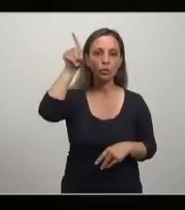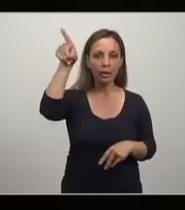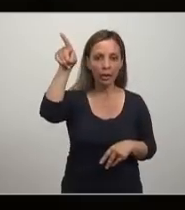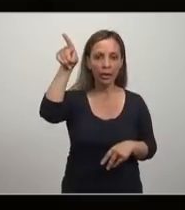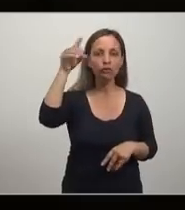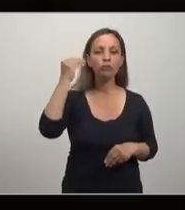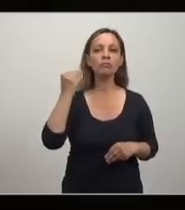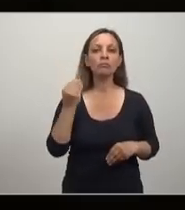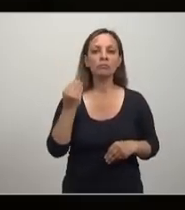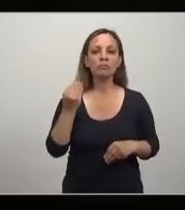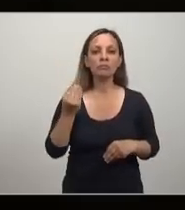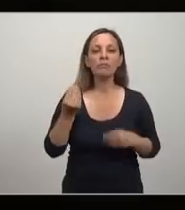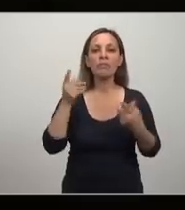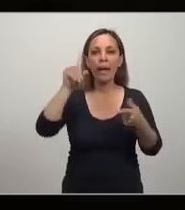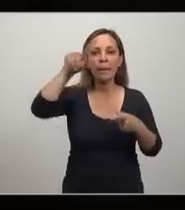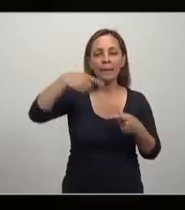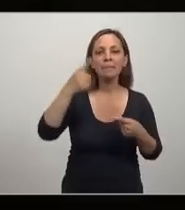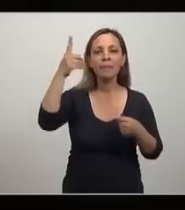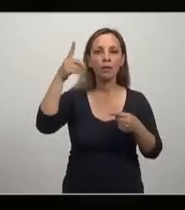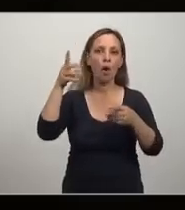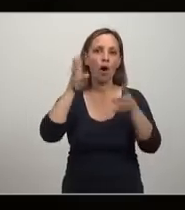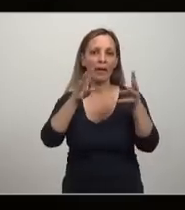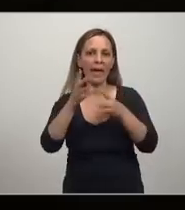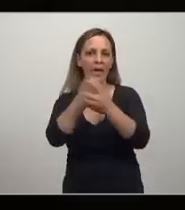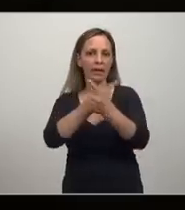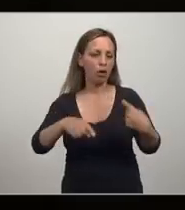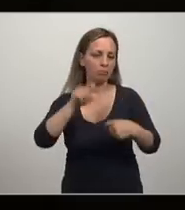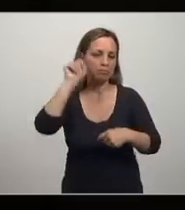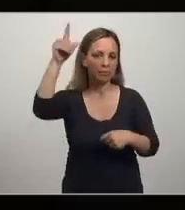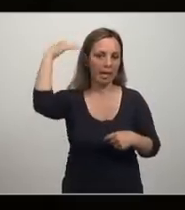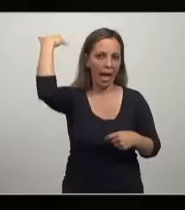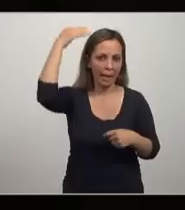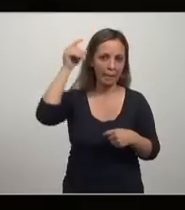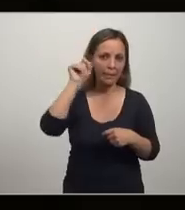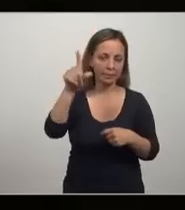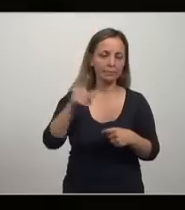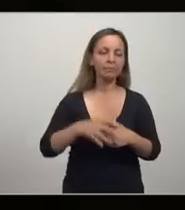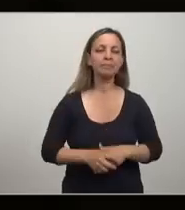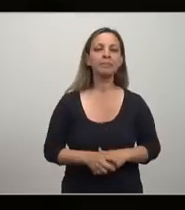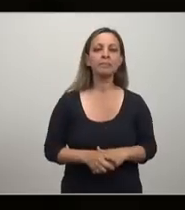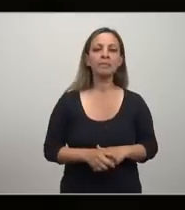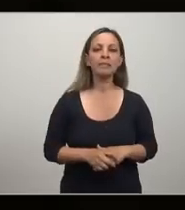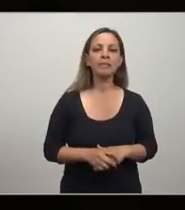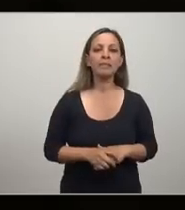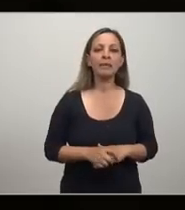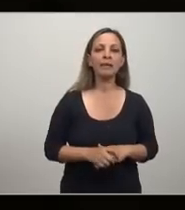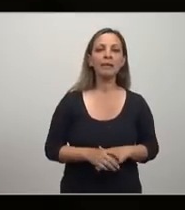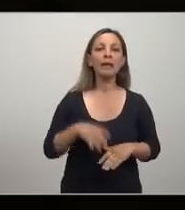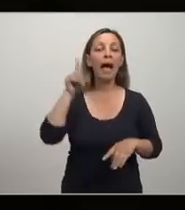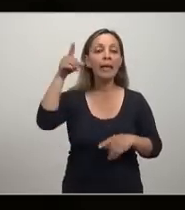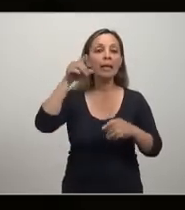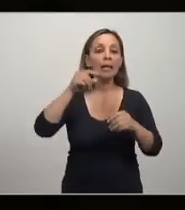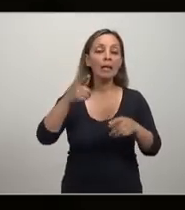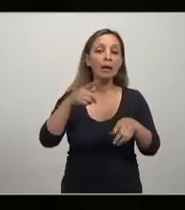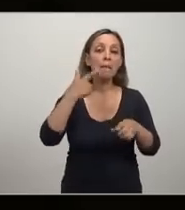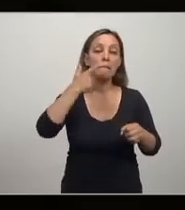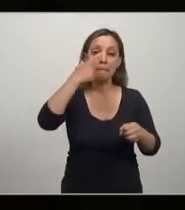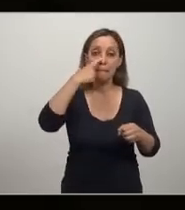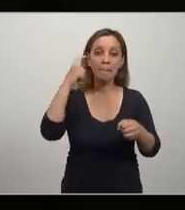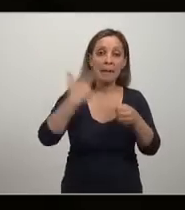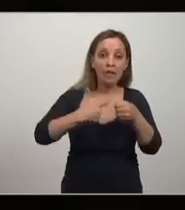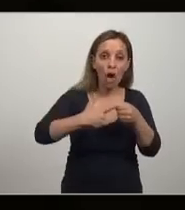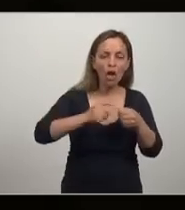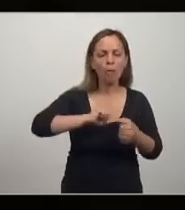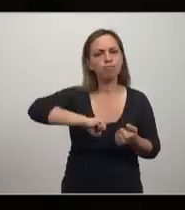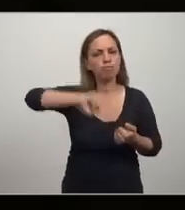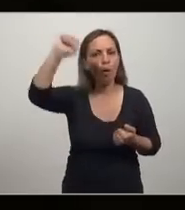en la guerra del Yom Kippur cuando atacaron a países árabes en la guerra, en el día sagrado de los judíos, se dispara el precio del petróleo y